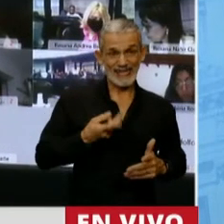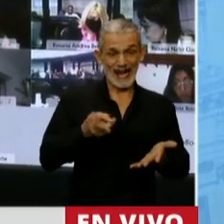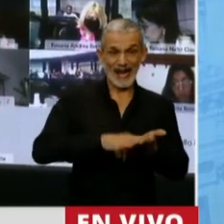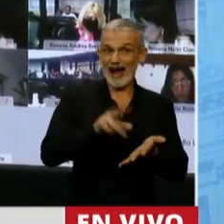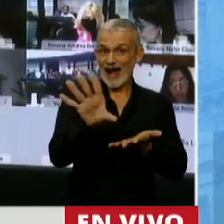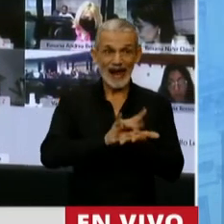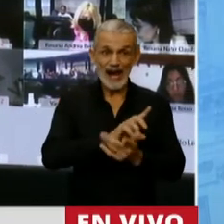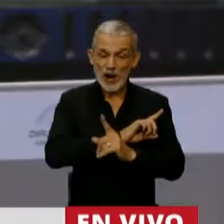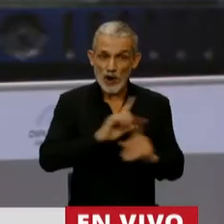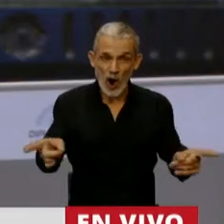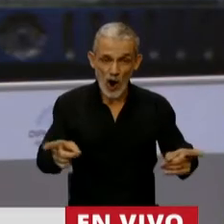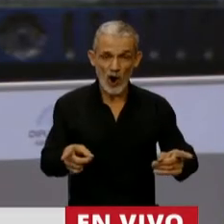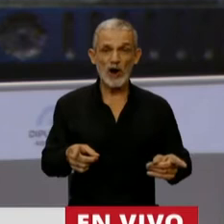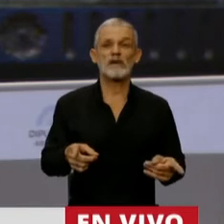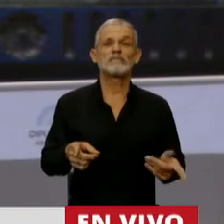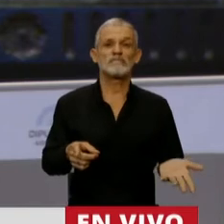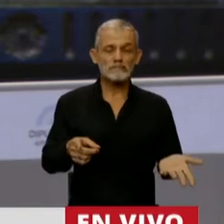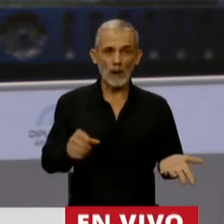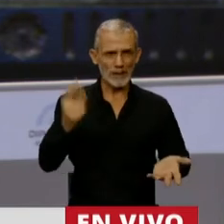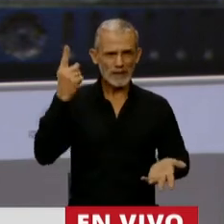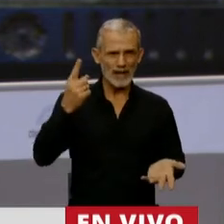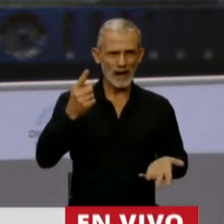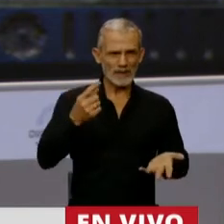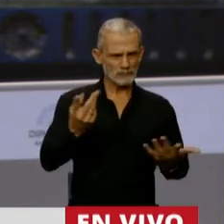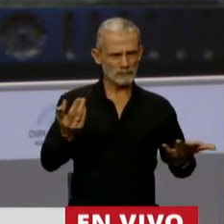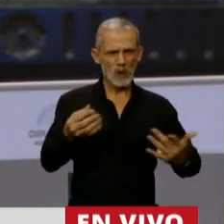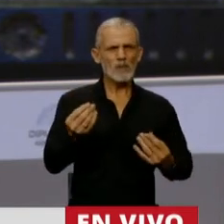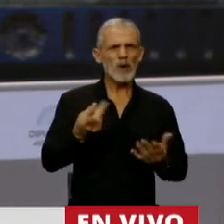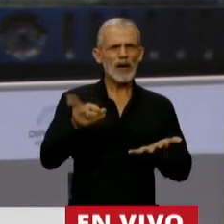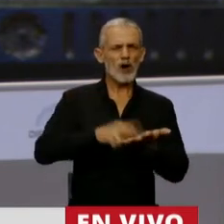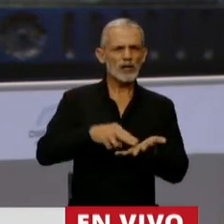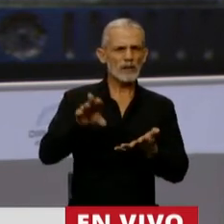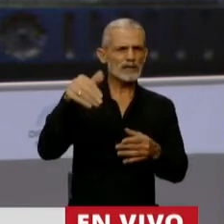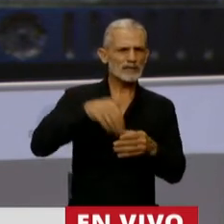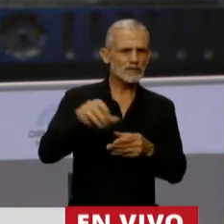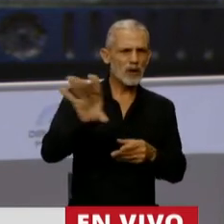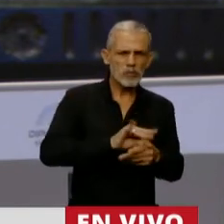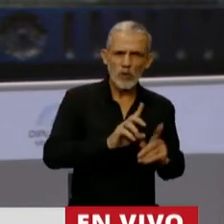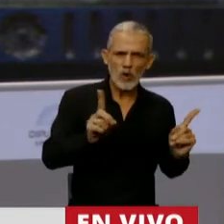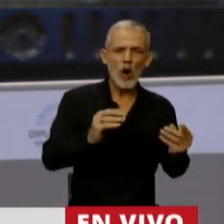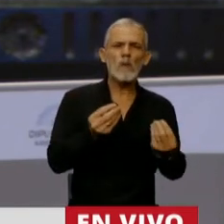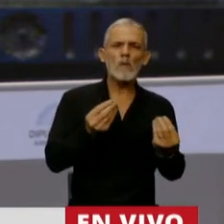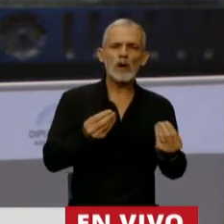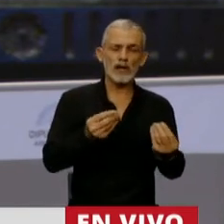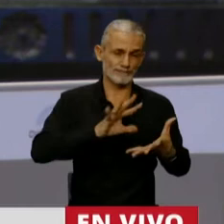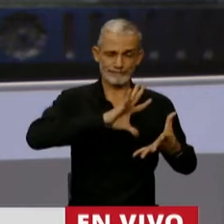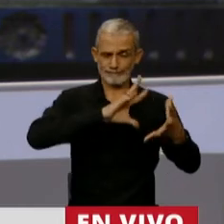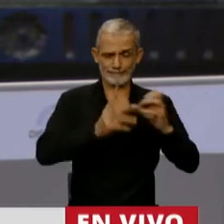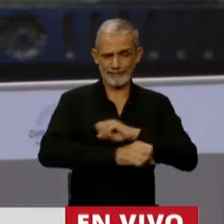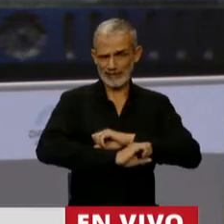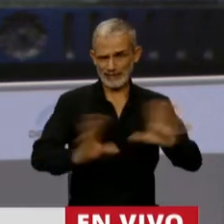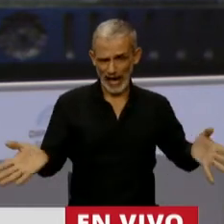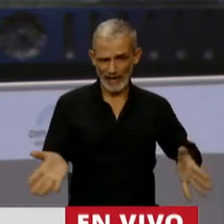su cargo, y se pregunta rápidamente por qué no fue reelecto, bueno, fue producto del desastre